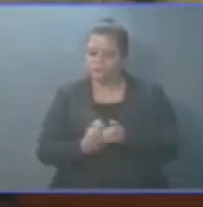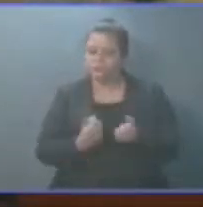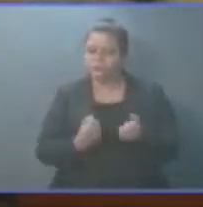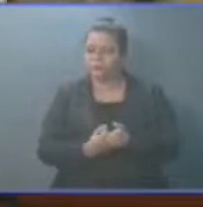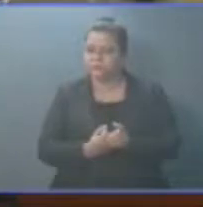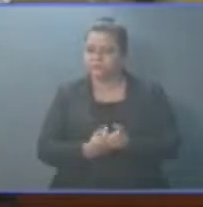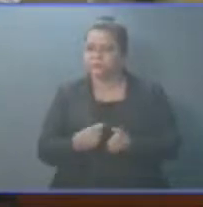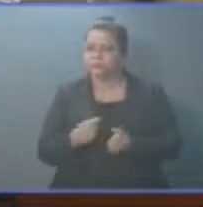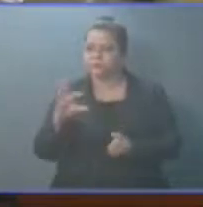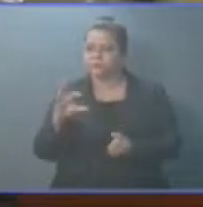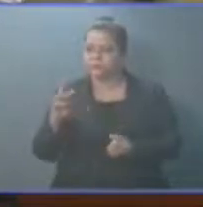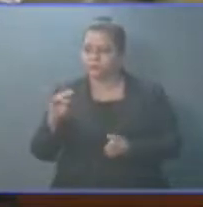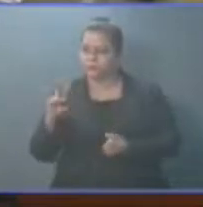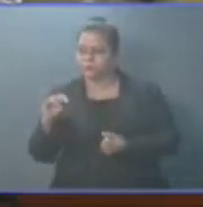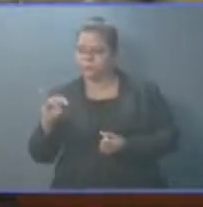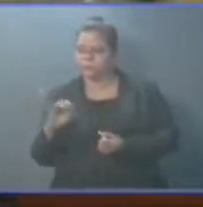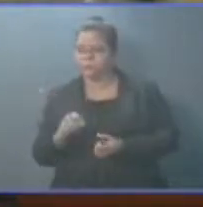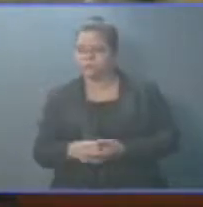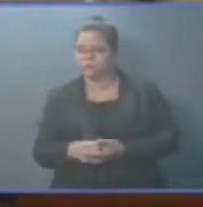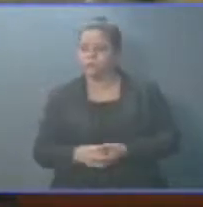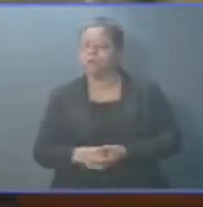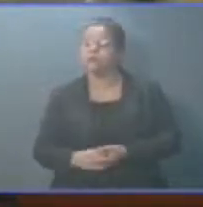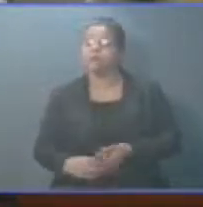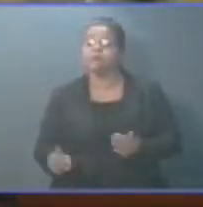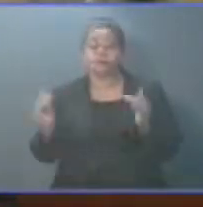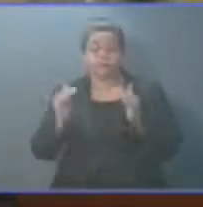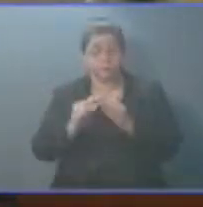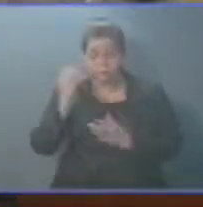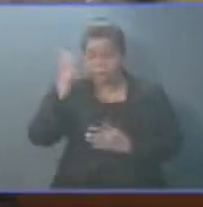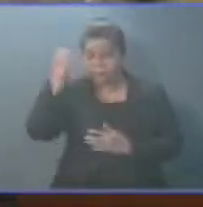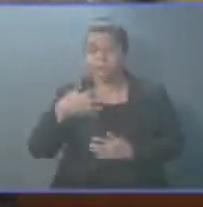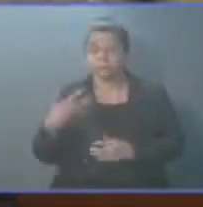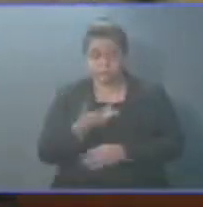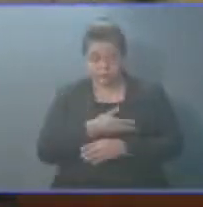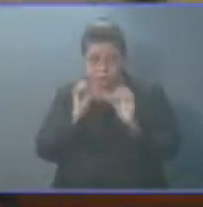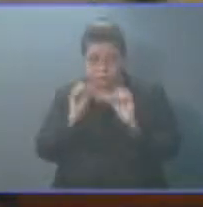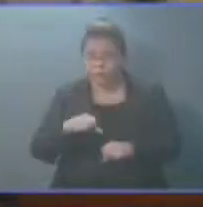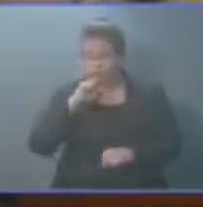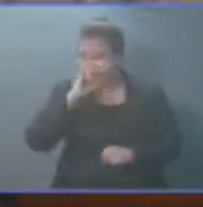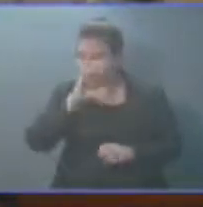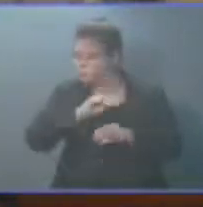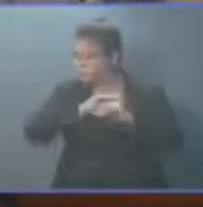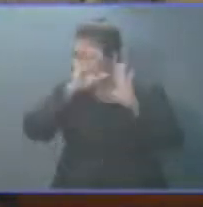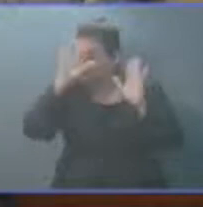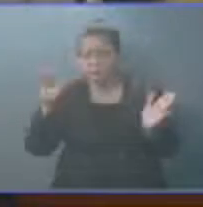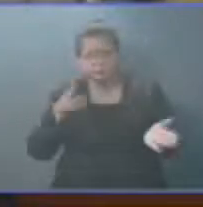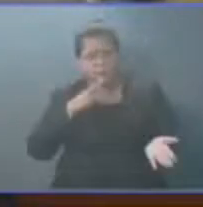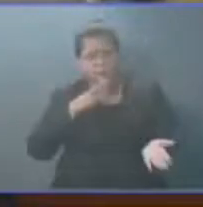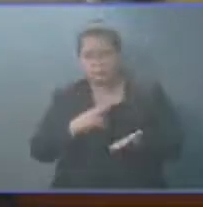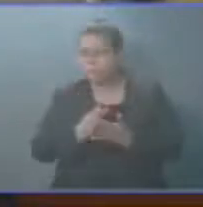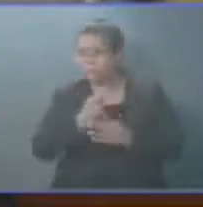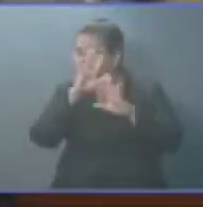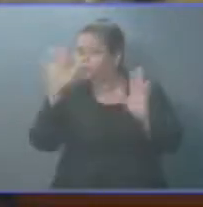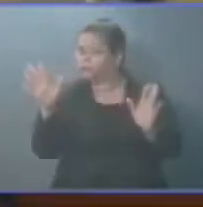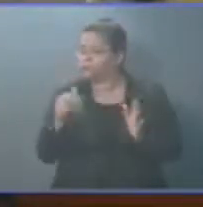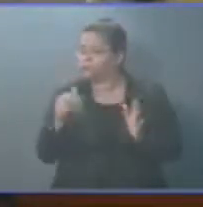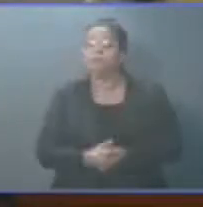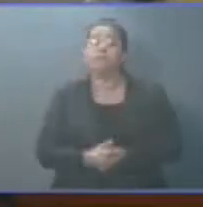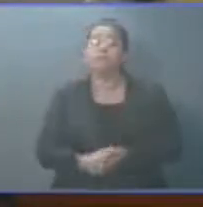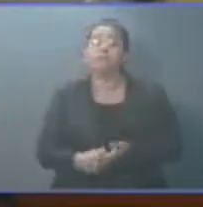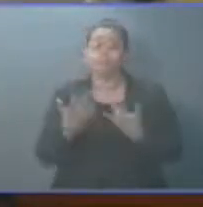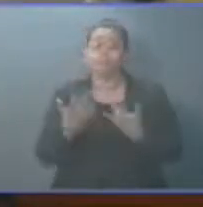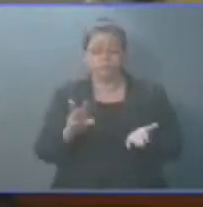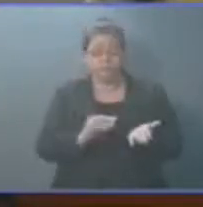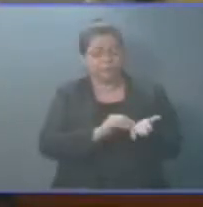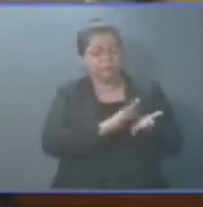a Fomilenio. También es importante recalcar, y hay que decirlo con toda claridad, aquí van